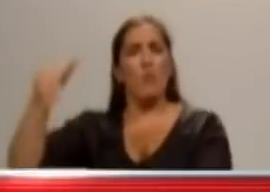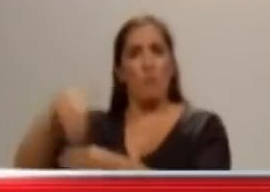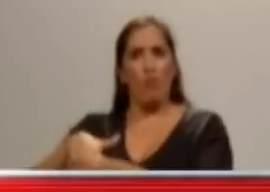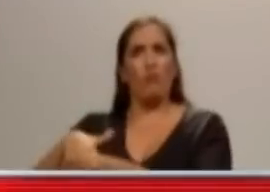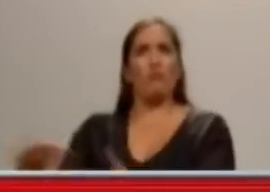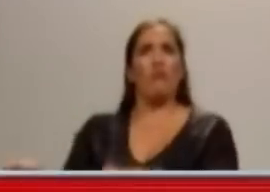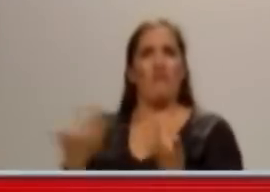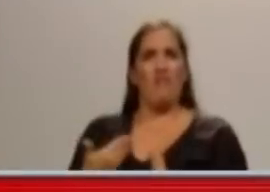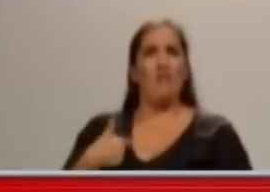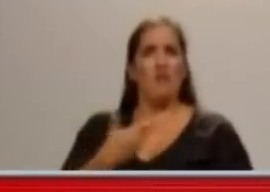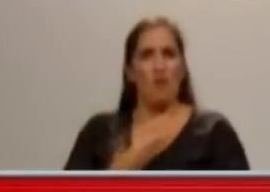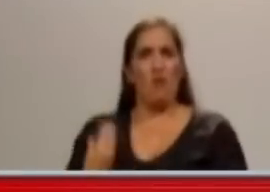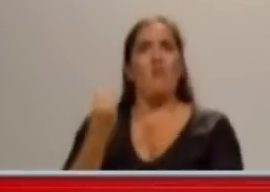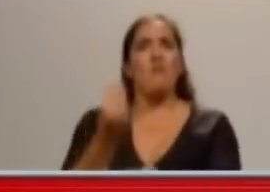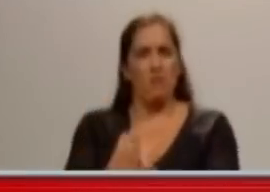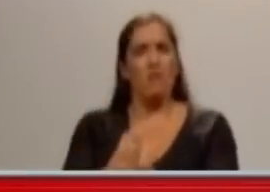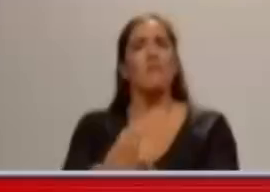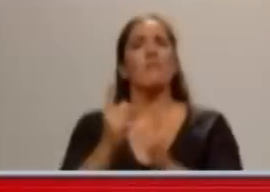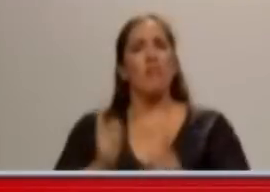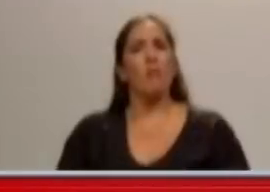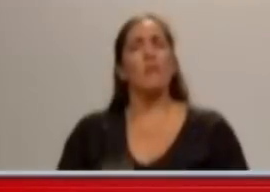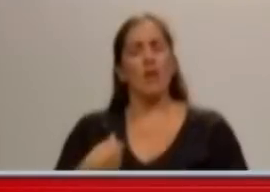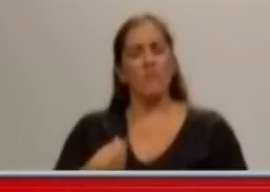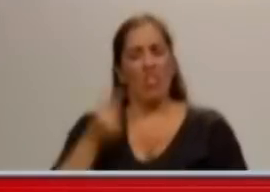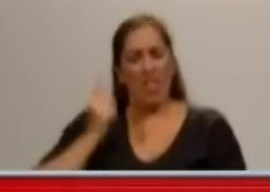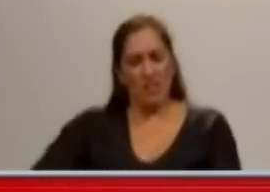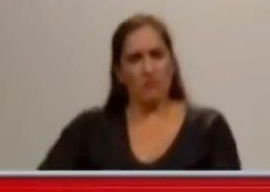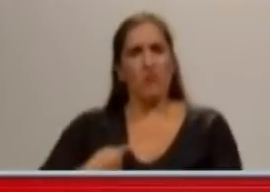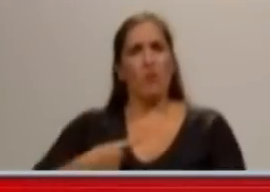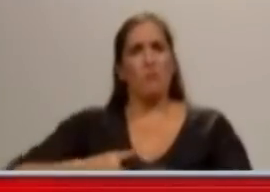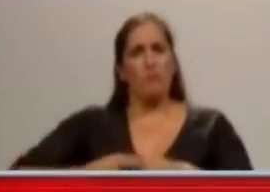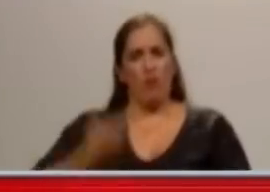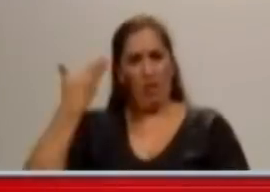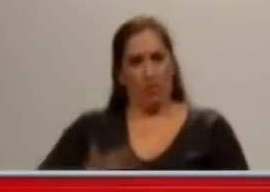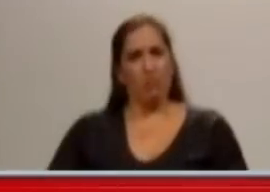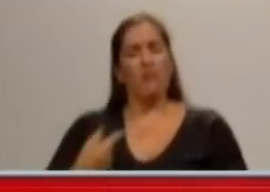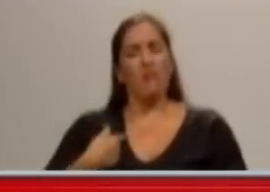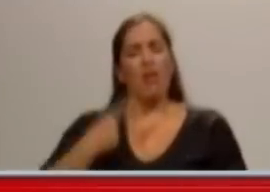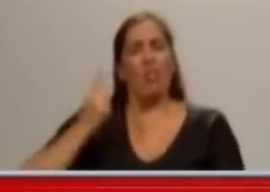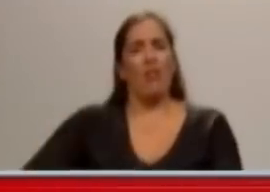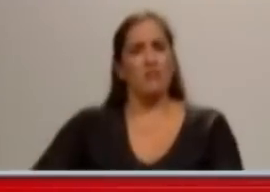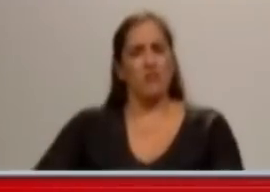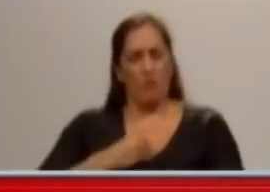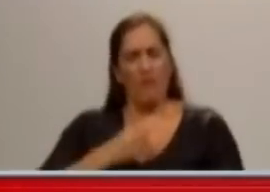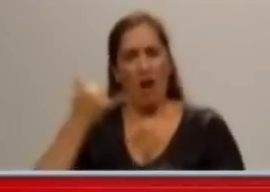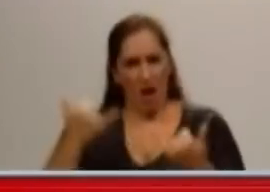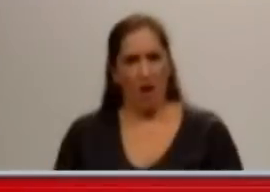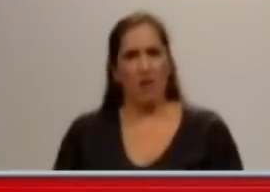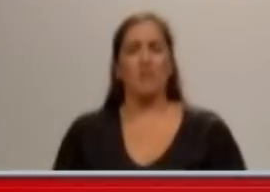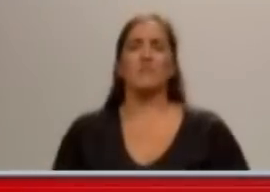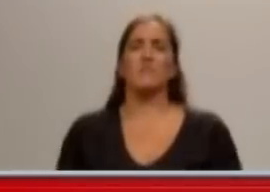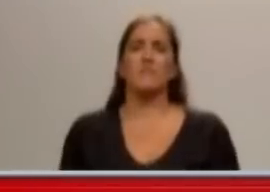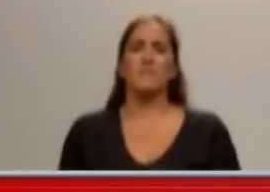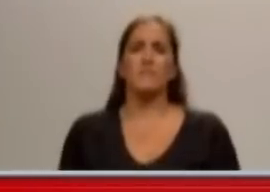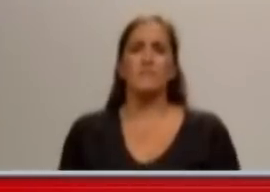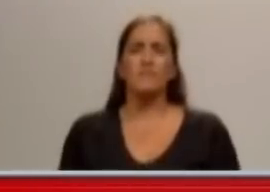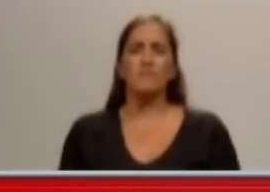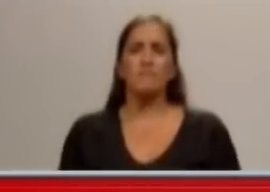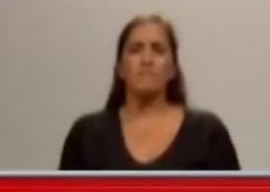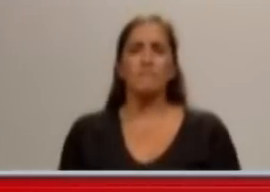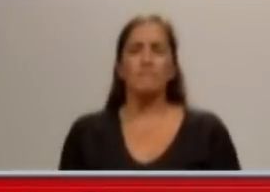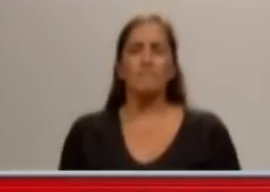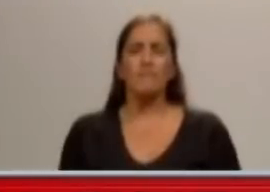y a quien todavía no le entregaron el cuerpo a la familia. Digo, ¿pero cómo Arlanian puede hacer? ¿Qué está pasando en la Argentina?